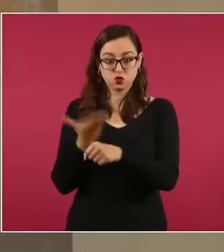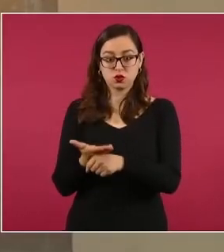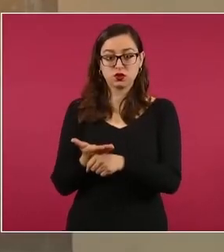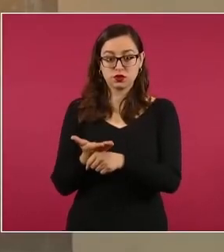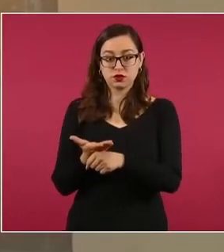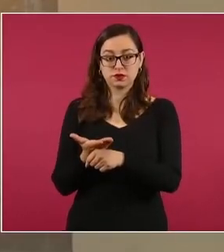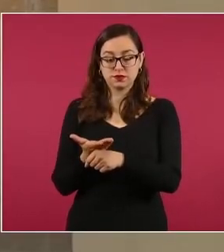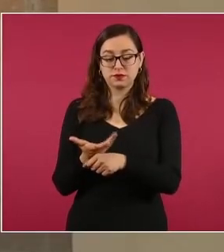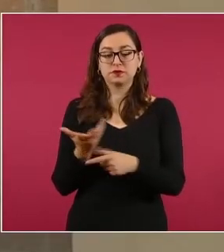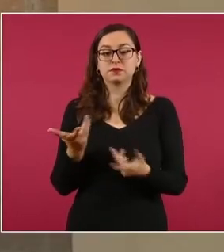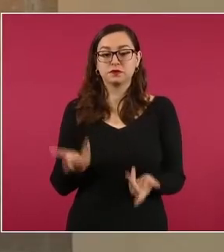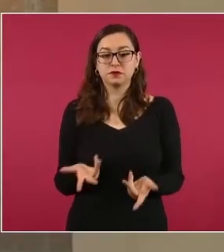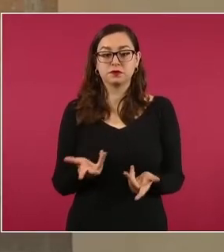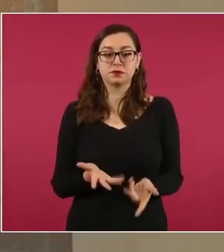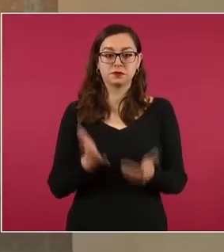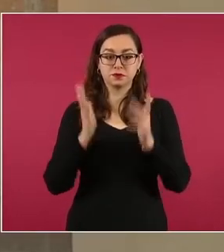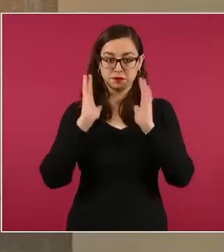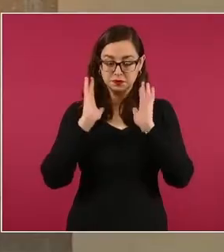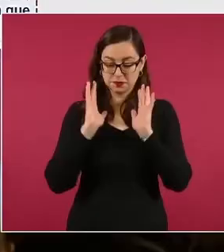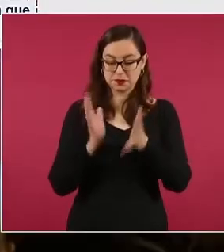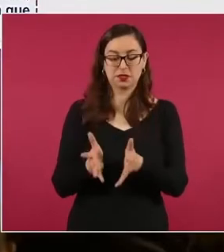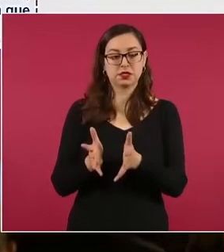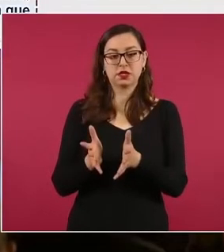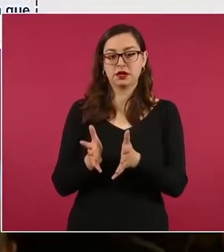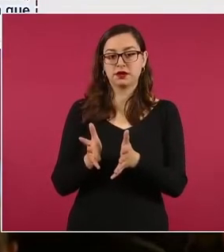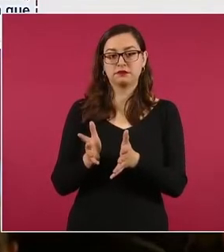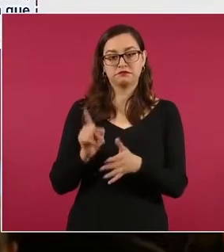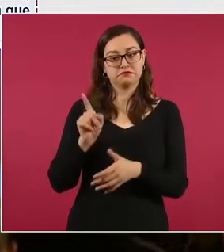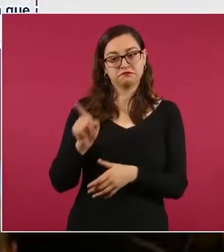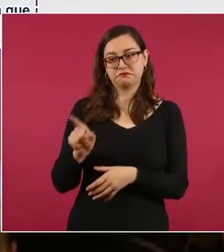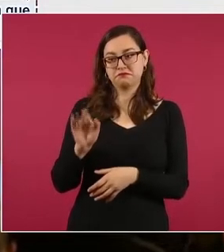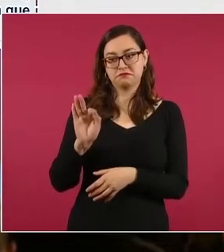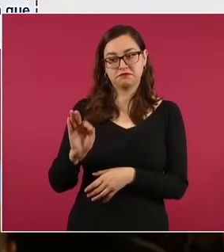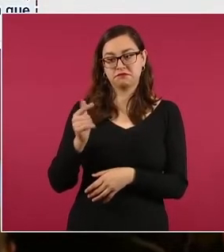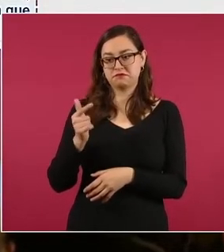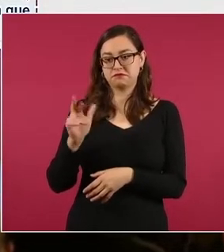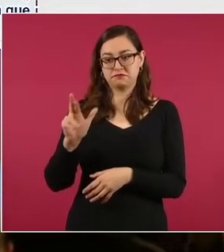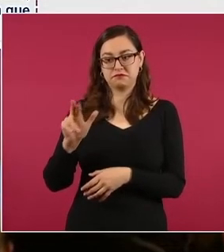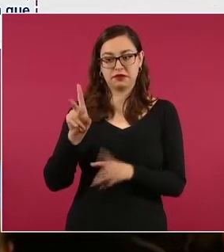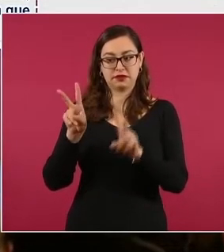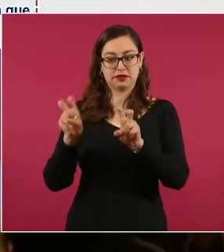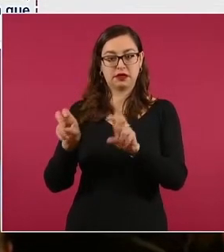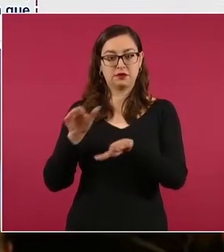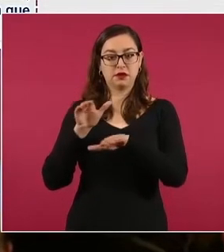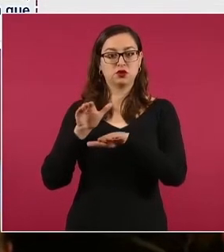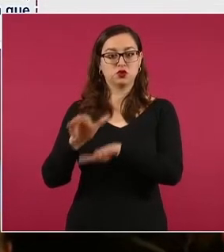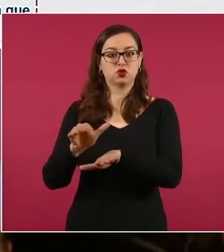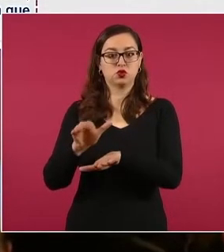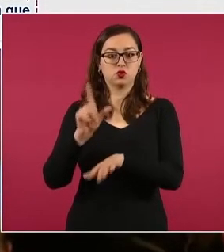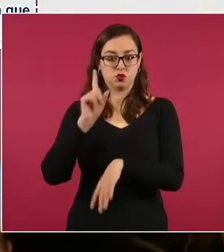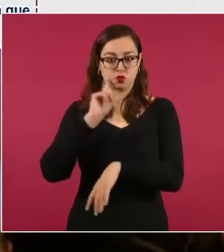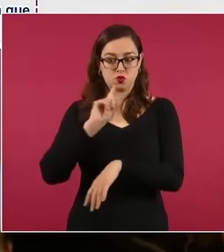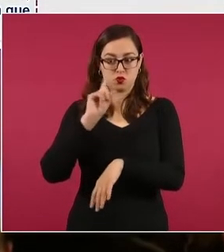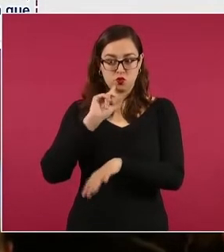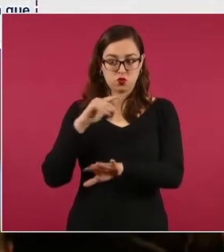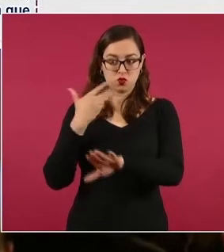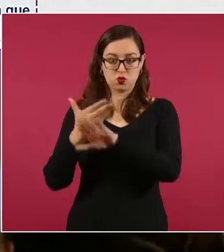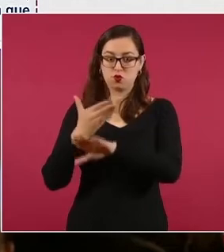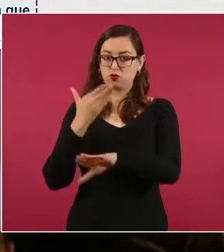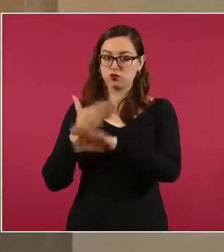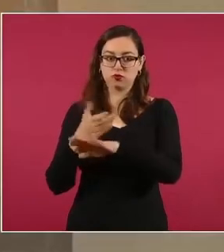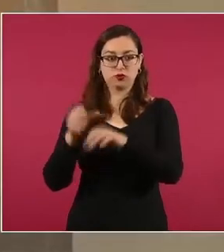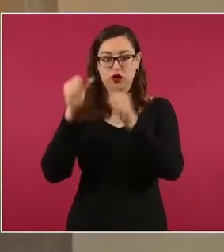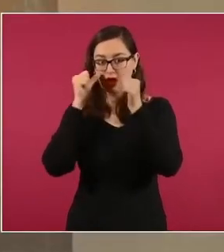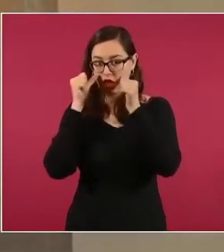radicada para que sea precisamente la Fiscalía Especializada para los Delitos de Violencia contra las Mujeres